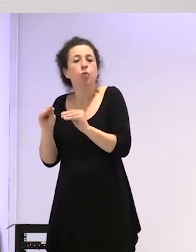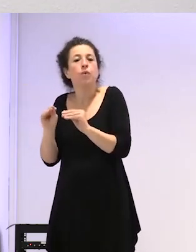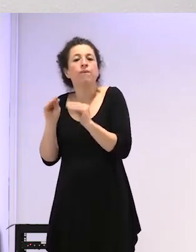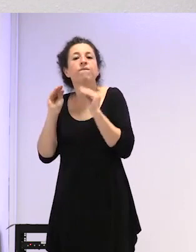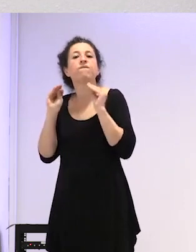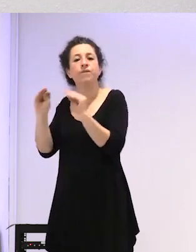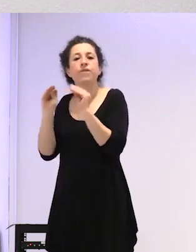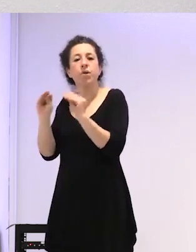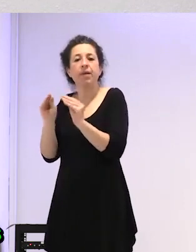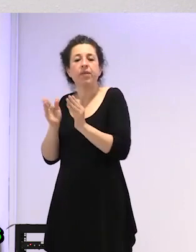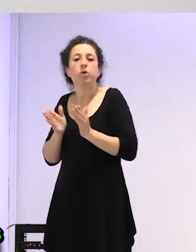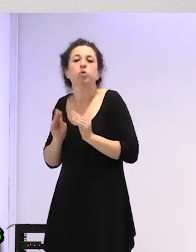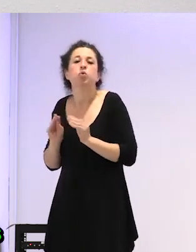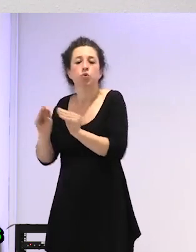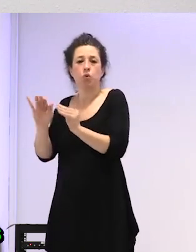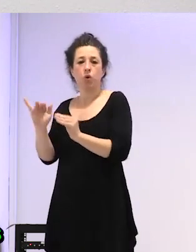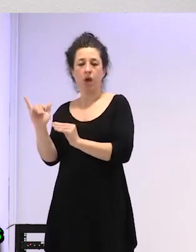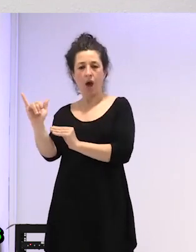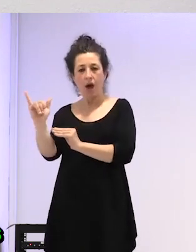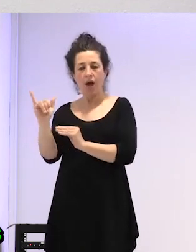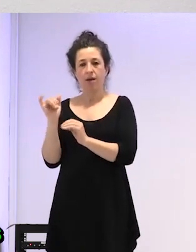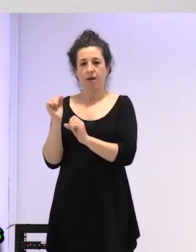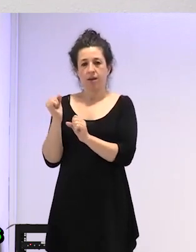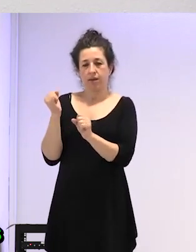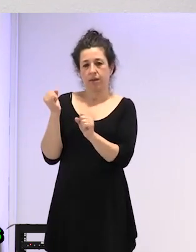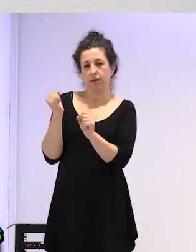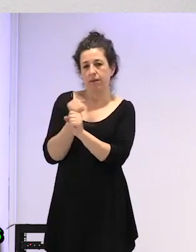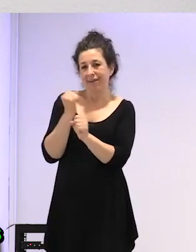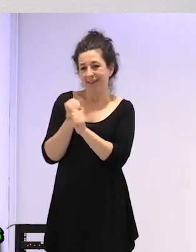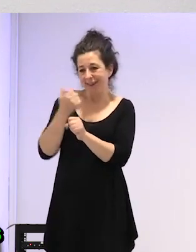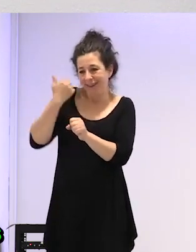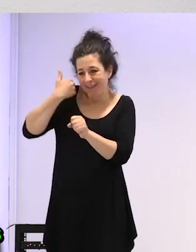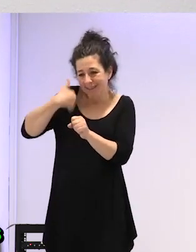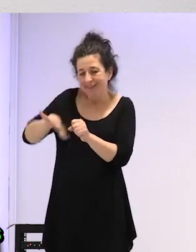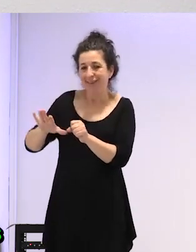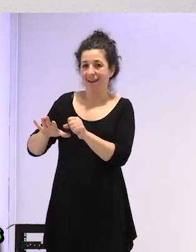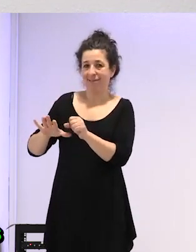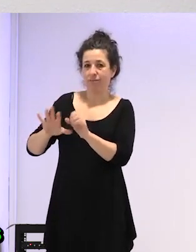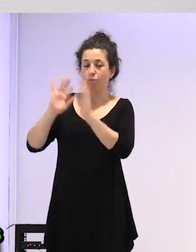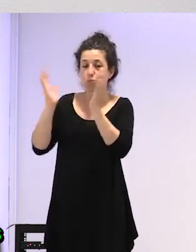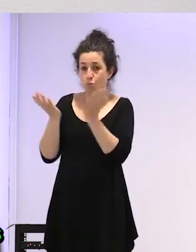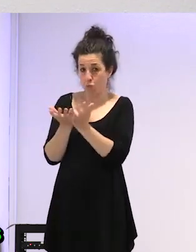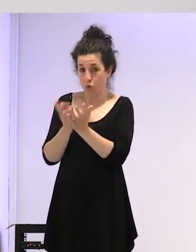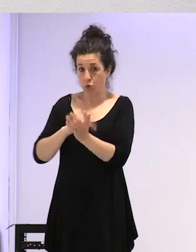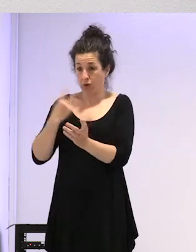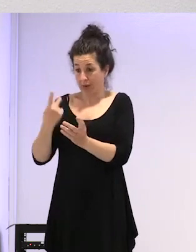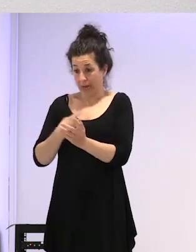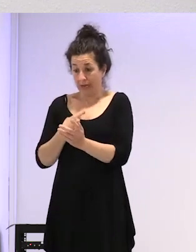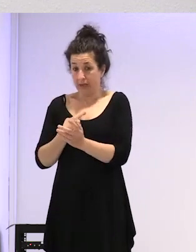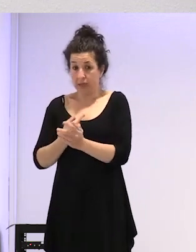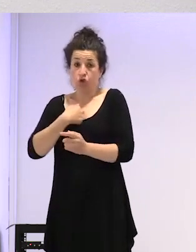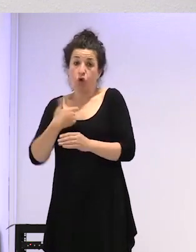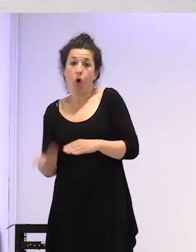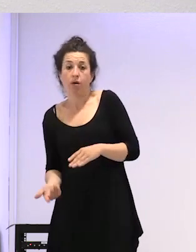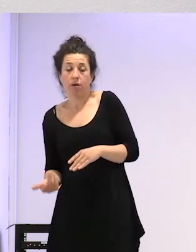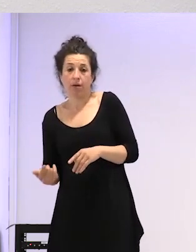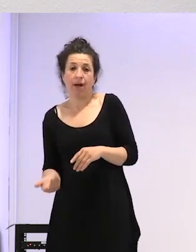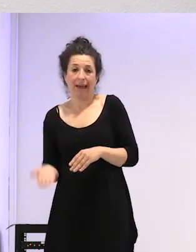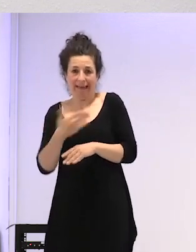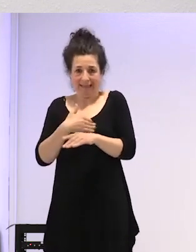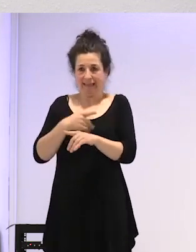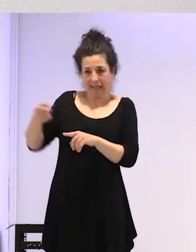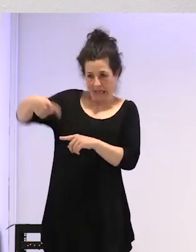por su cuenta que trabajaban ya en el mundo trans antes de que yo trabajara vale en trans